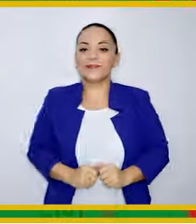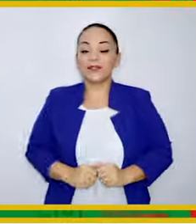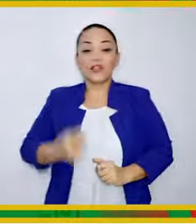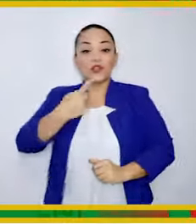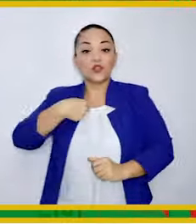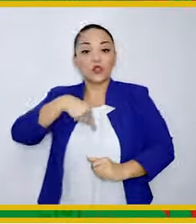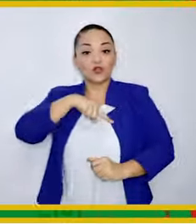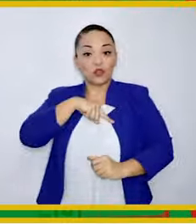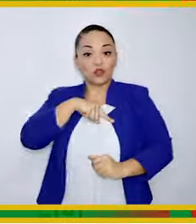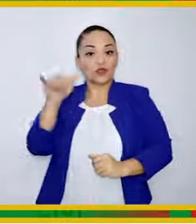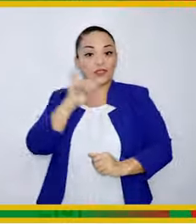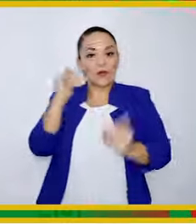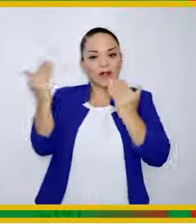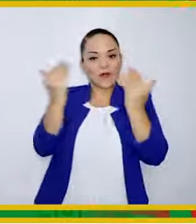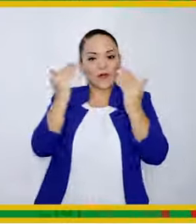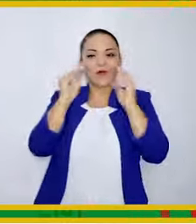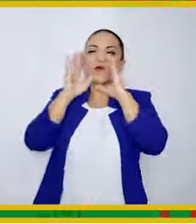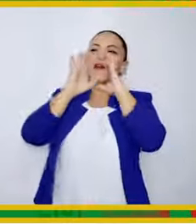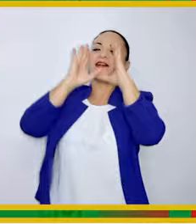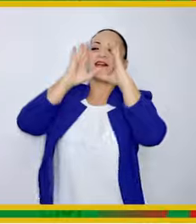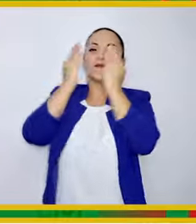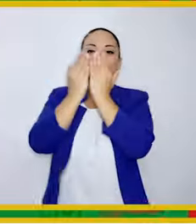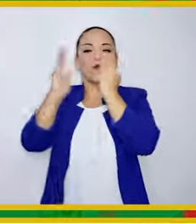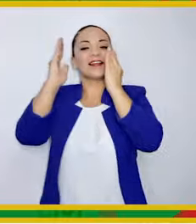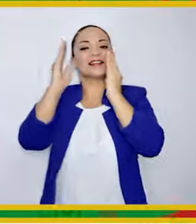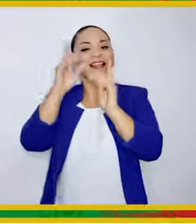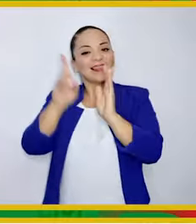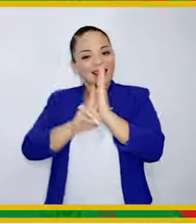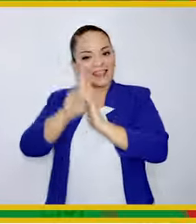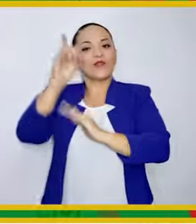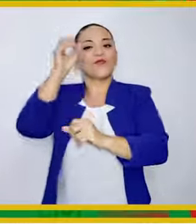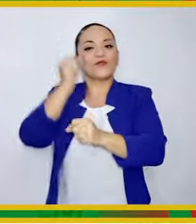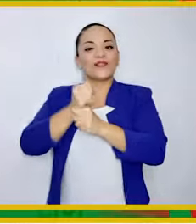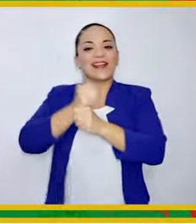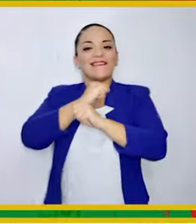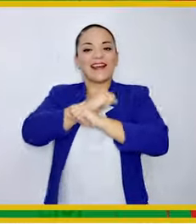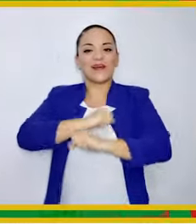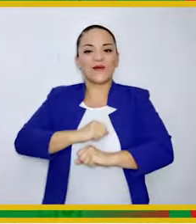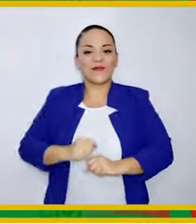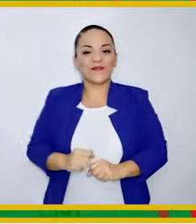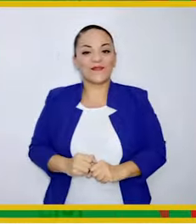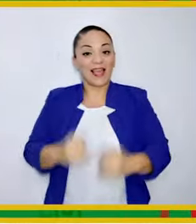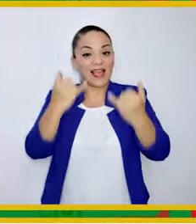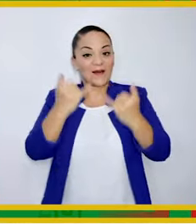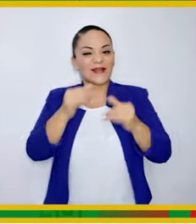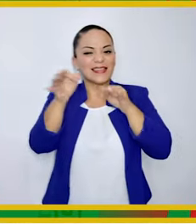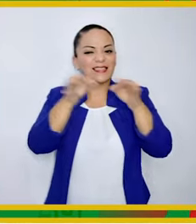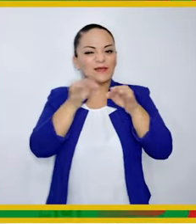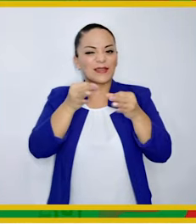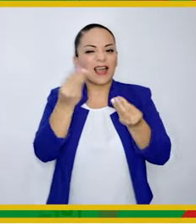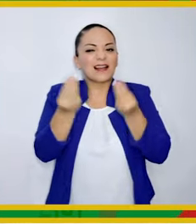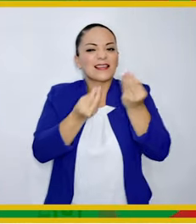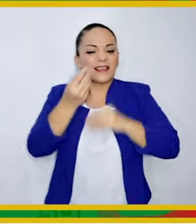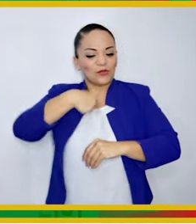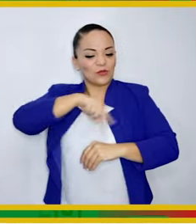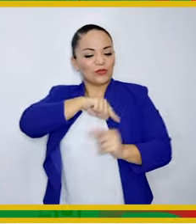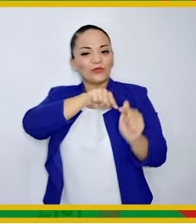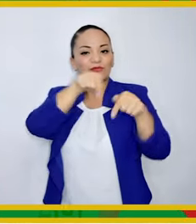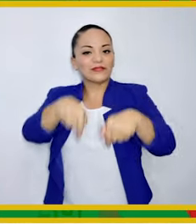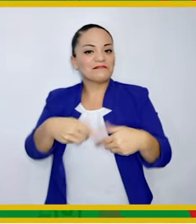toro Nosotros le gritamos puertas al desarrollo y al trabajo Voy a iniciar